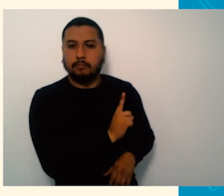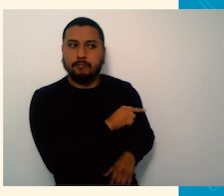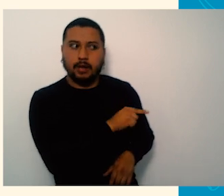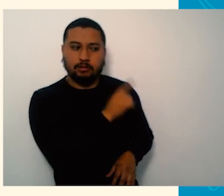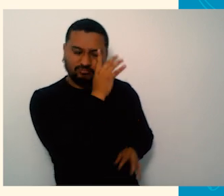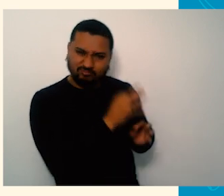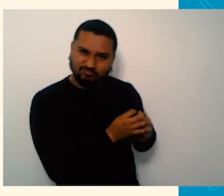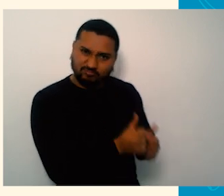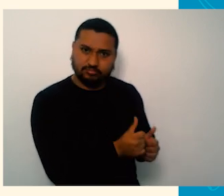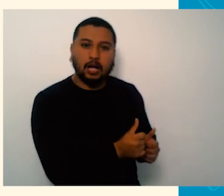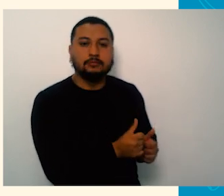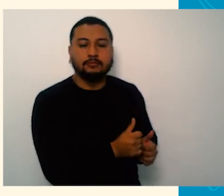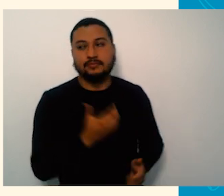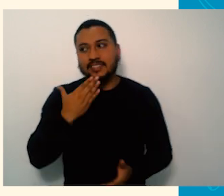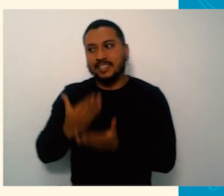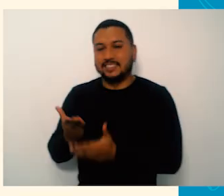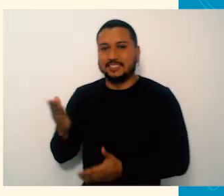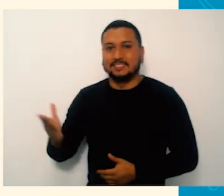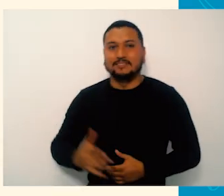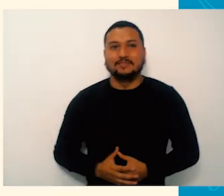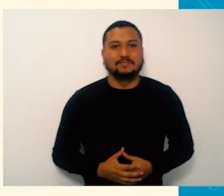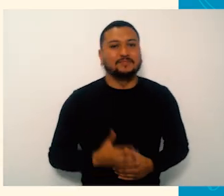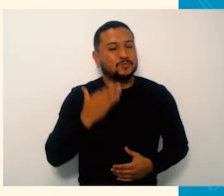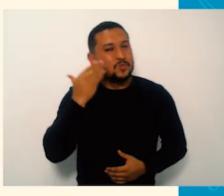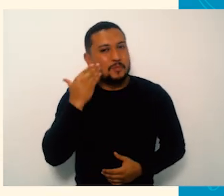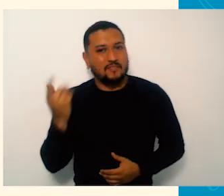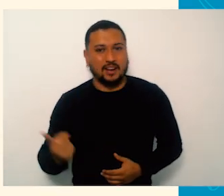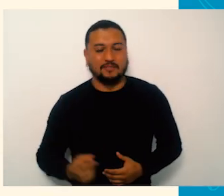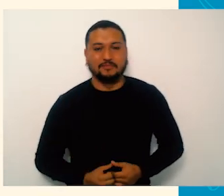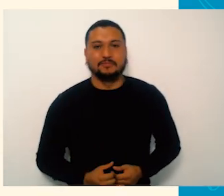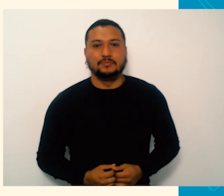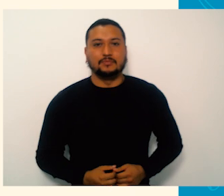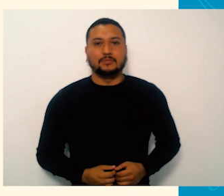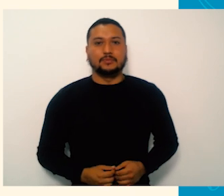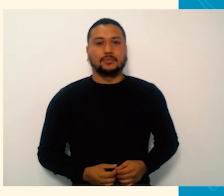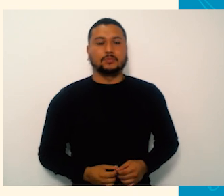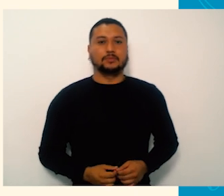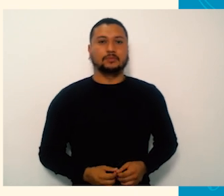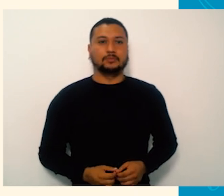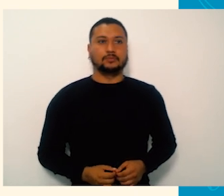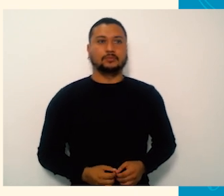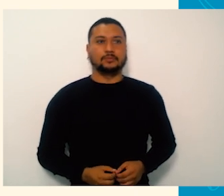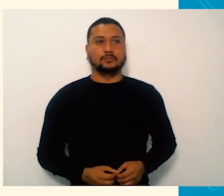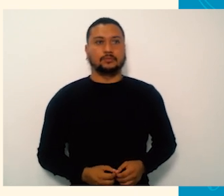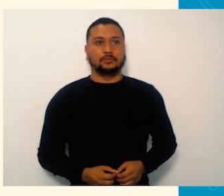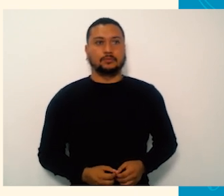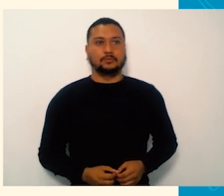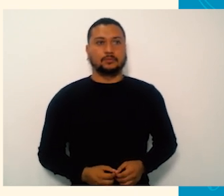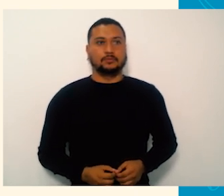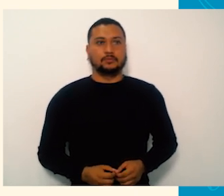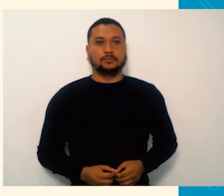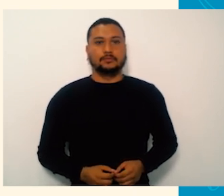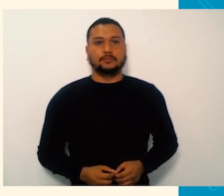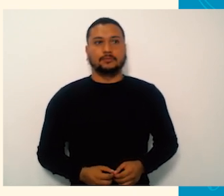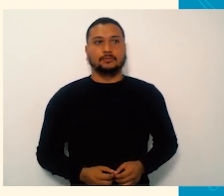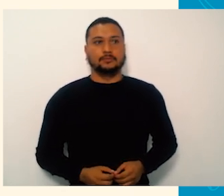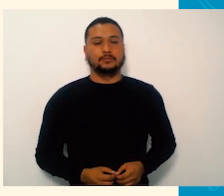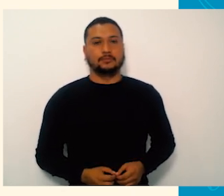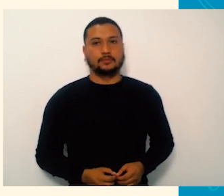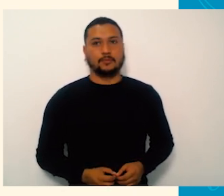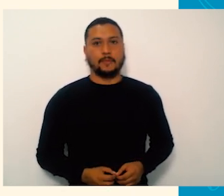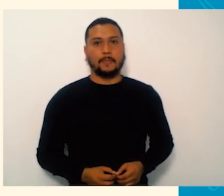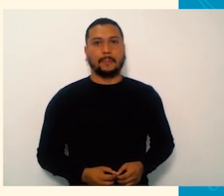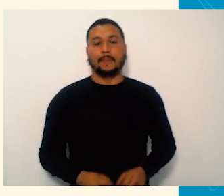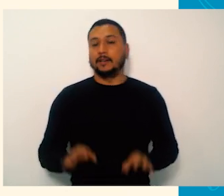Si bien esta administración está próxima a terminar, vamos en la recta final, también quiero